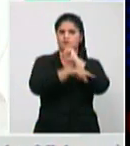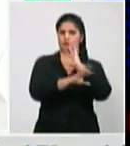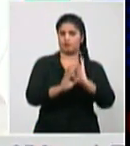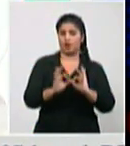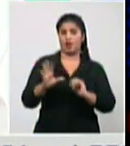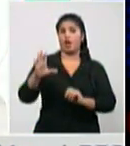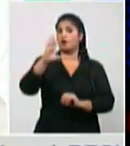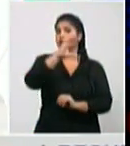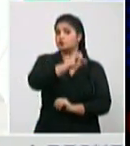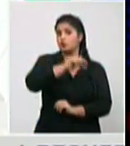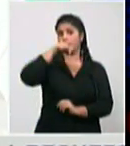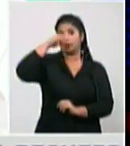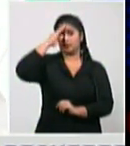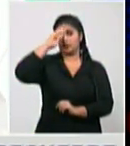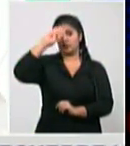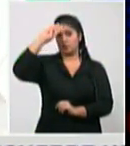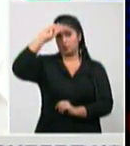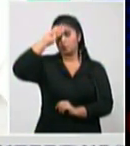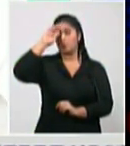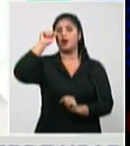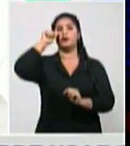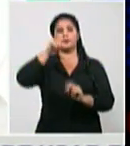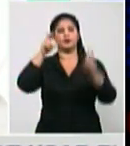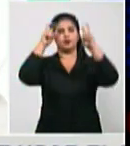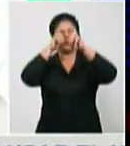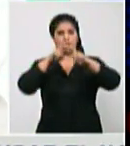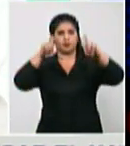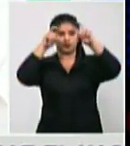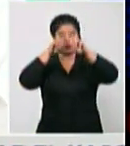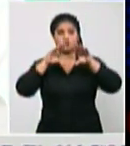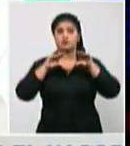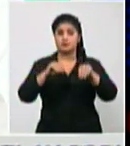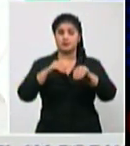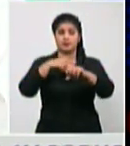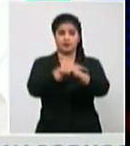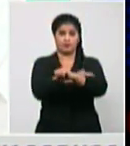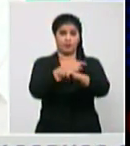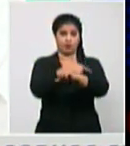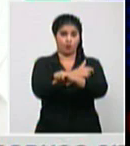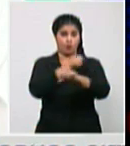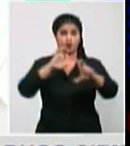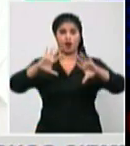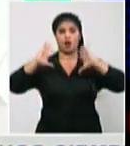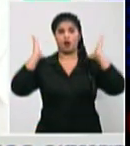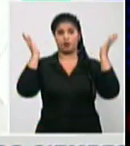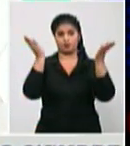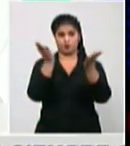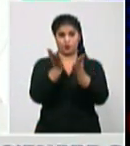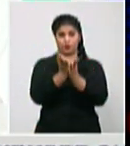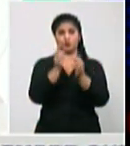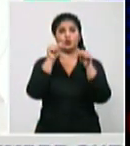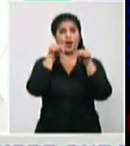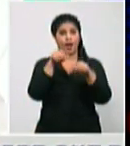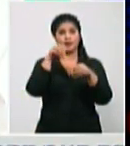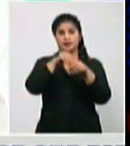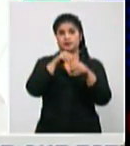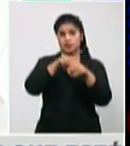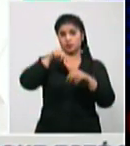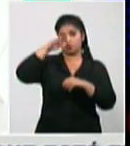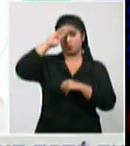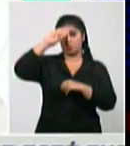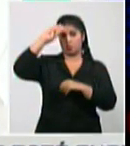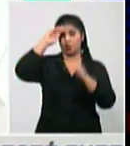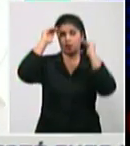afirma acepta de que las vacunas que existen en el mundo incluyendo los candidatos nuestros no